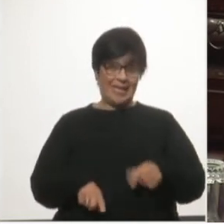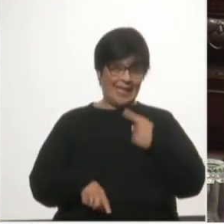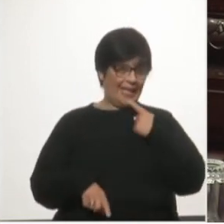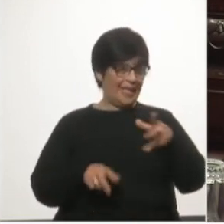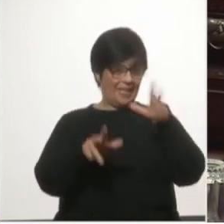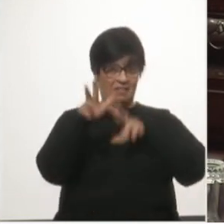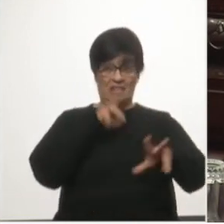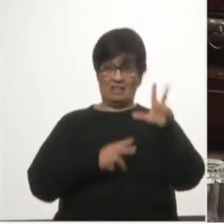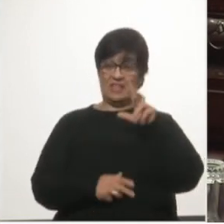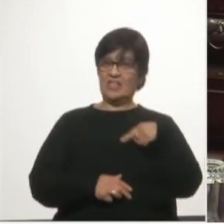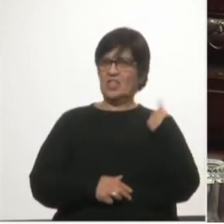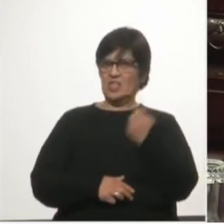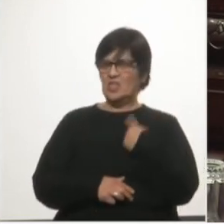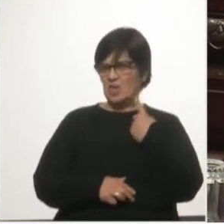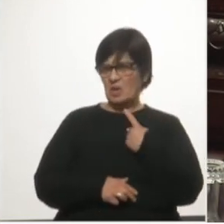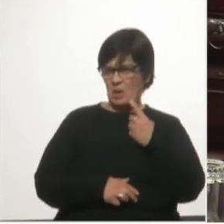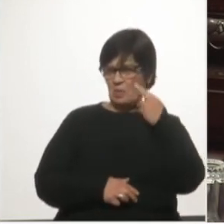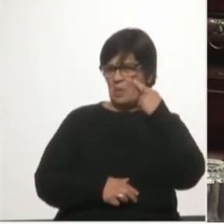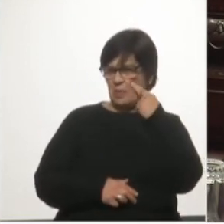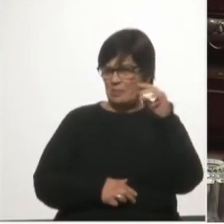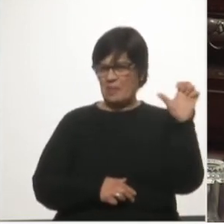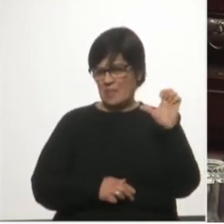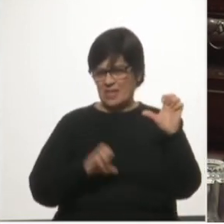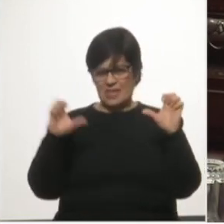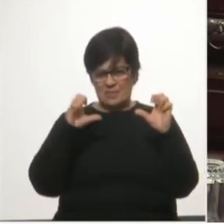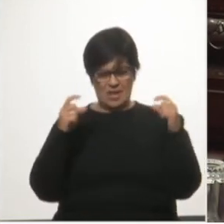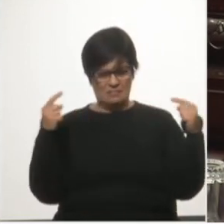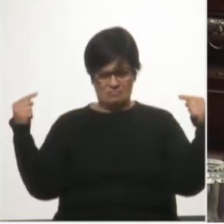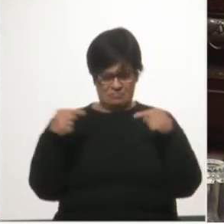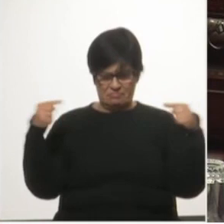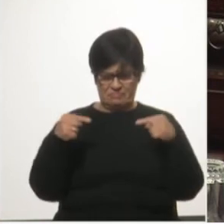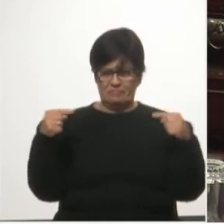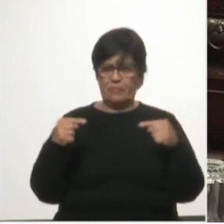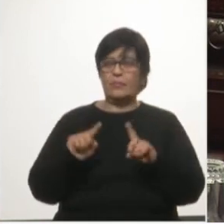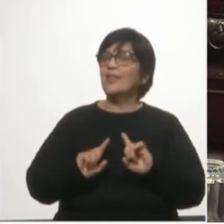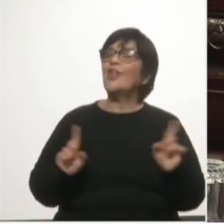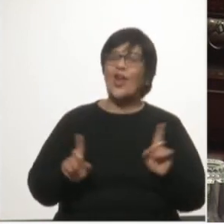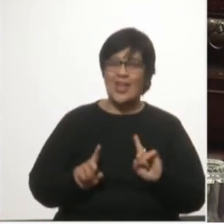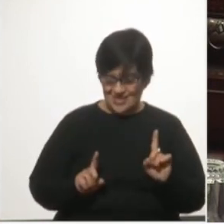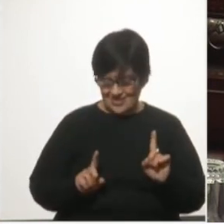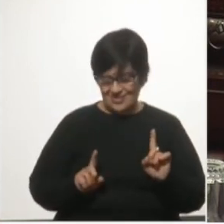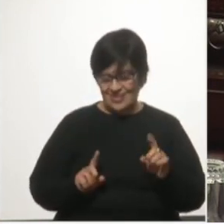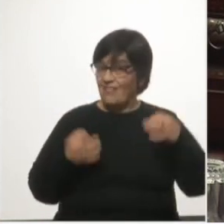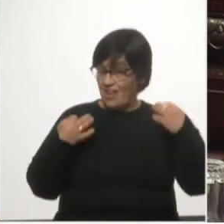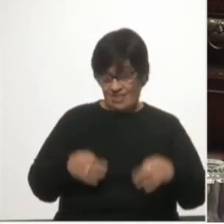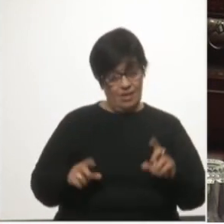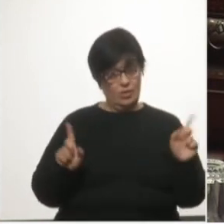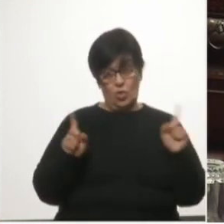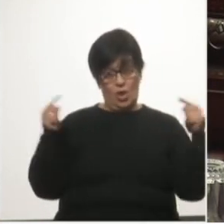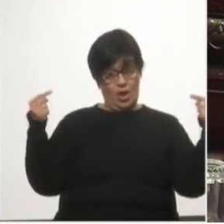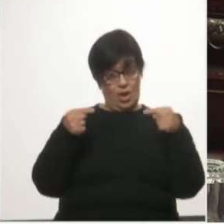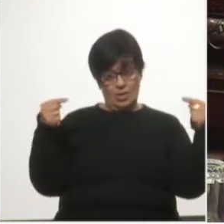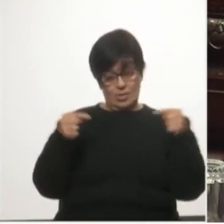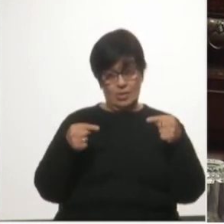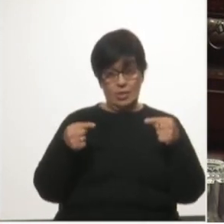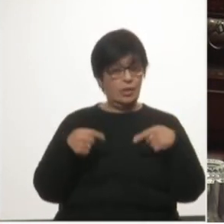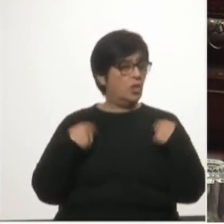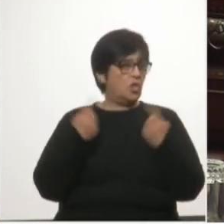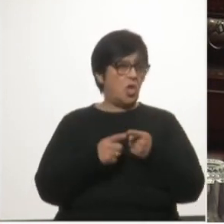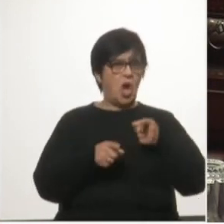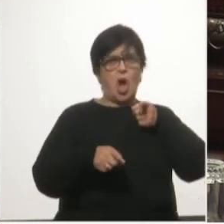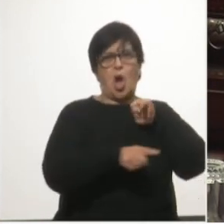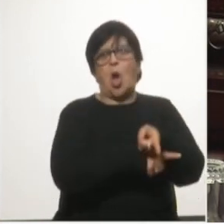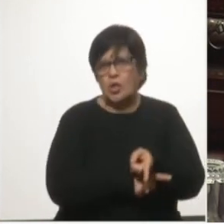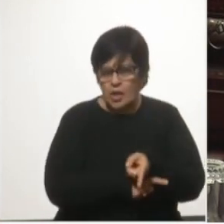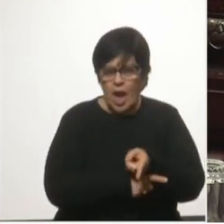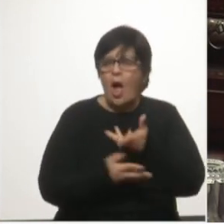habla de una disputa entre dos empresas no se trata de una disputa entre dos empresas nosotros ni atacamos ni